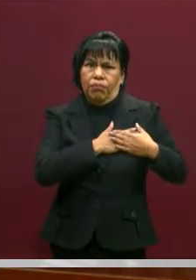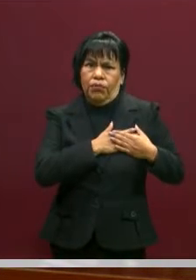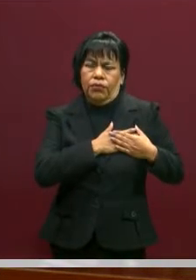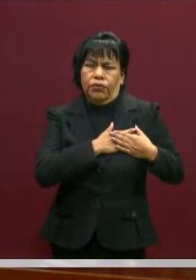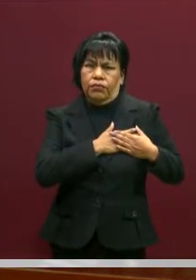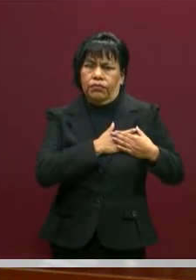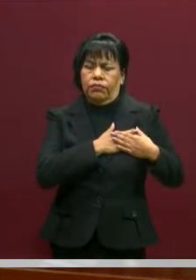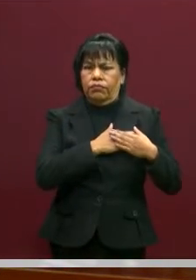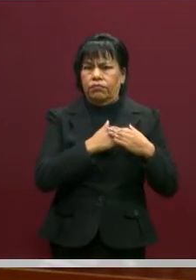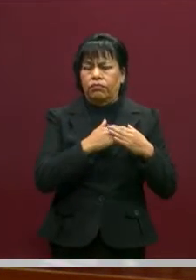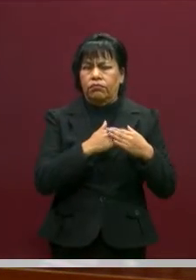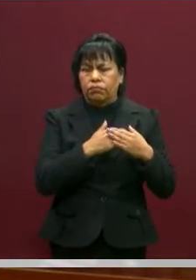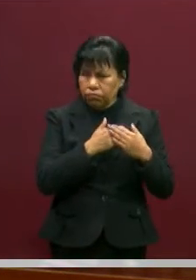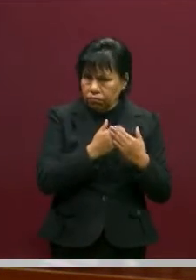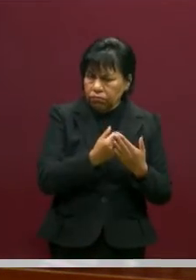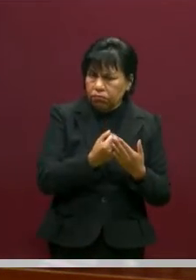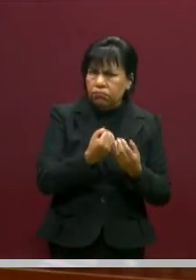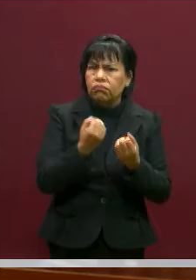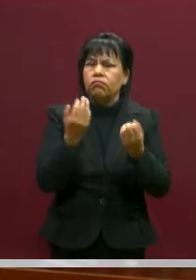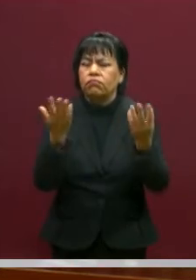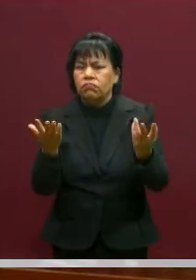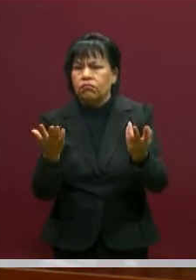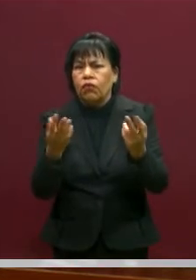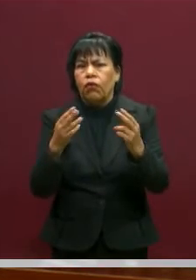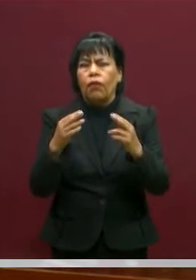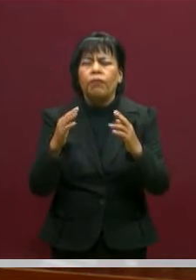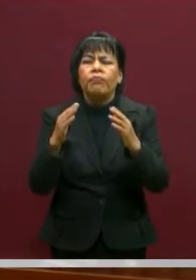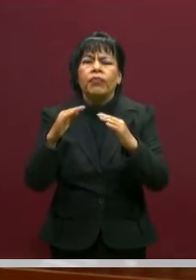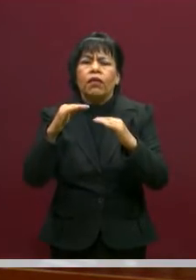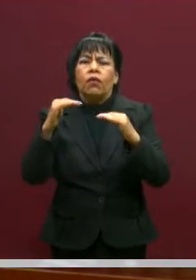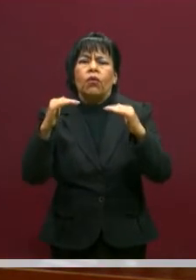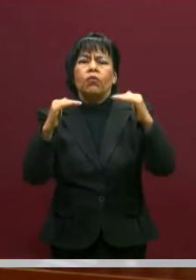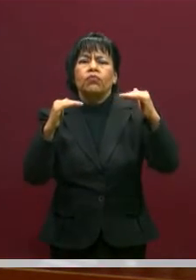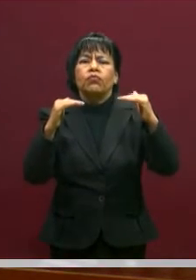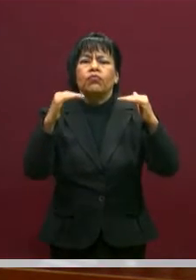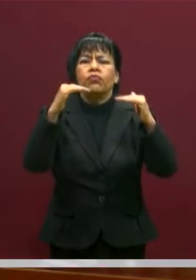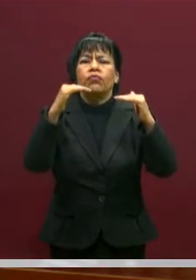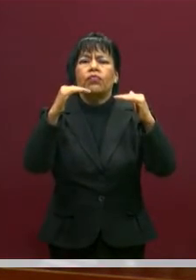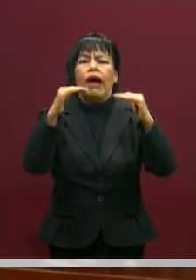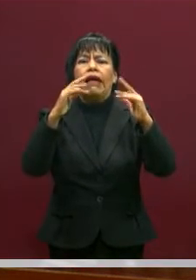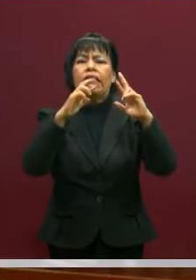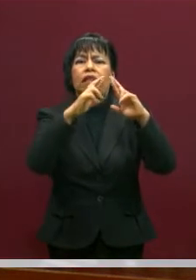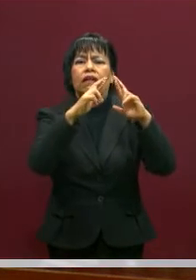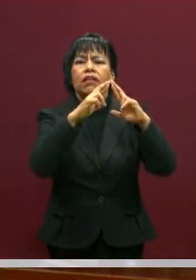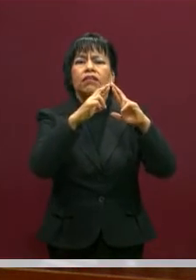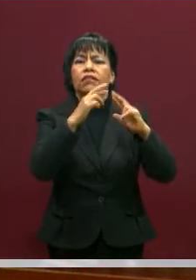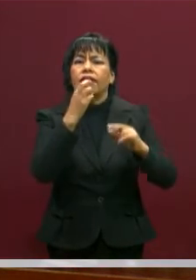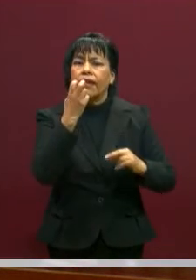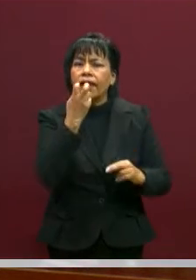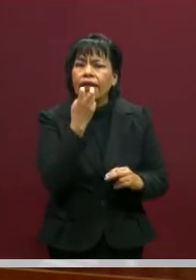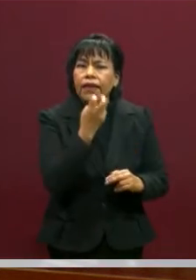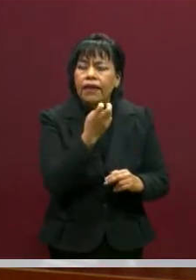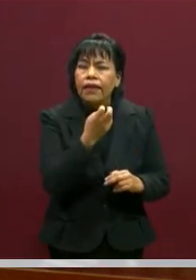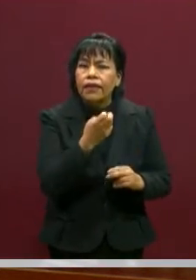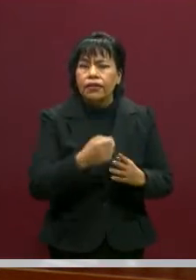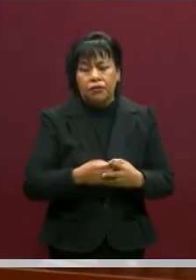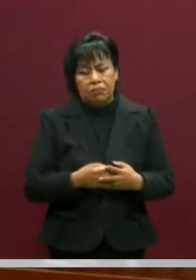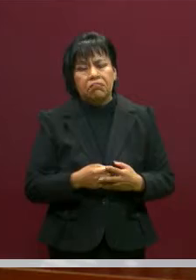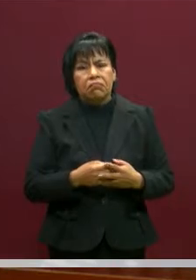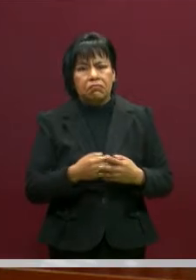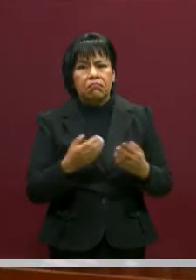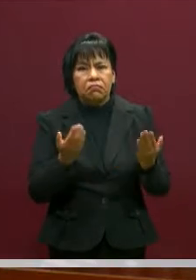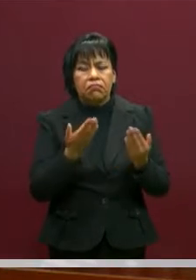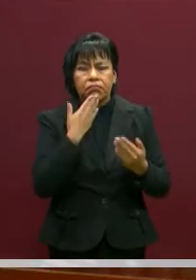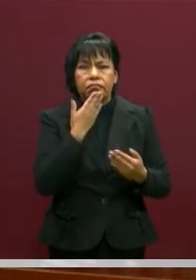hacia la religión o hacia el dios en que se cree. Esa es una fuente de actuar. Pero